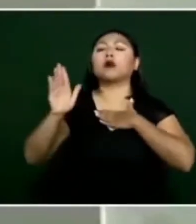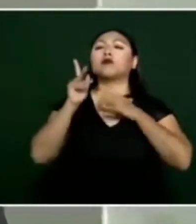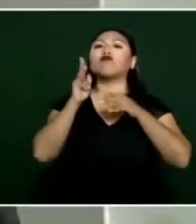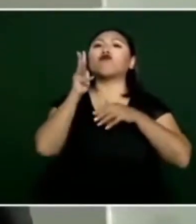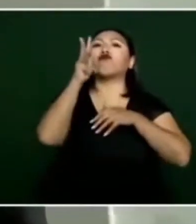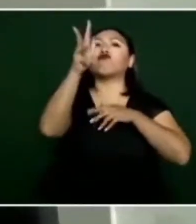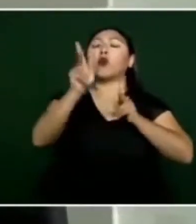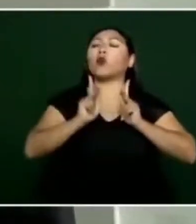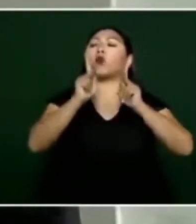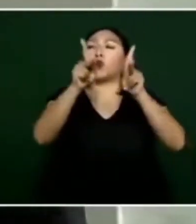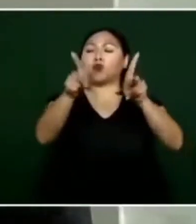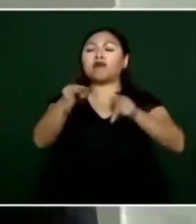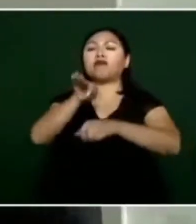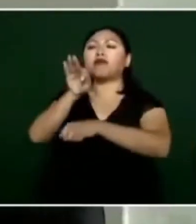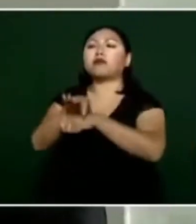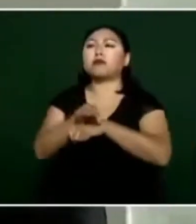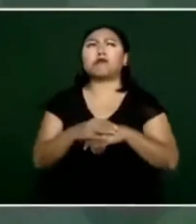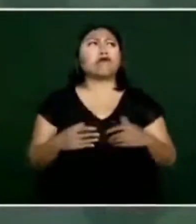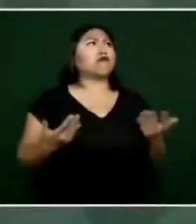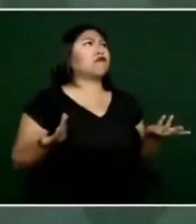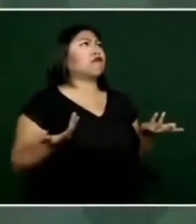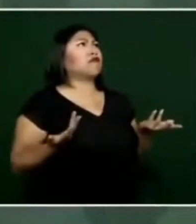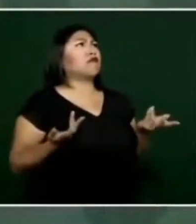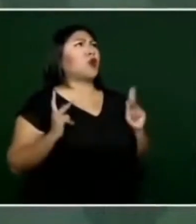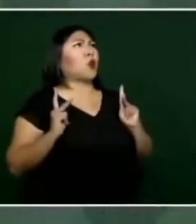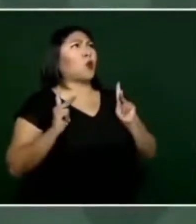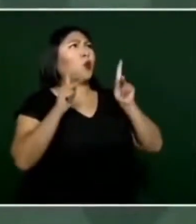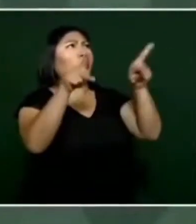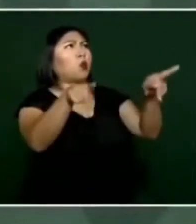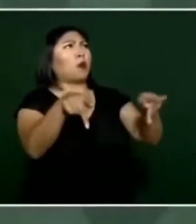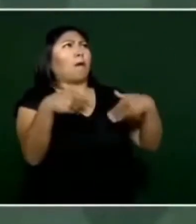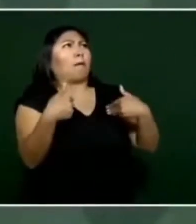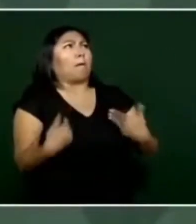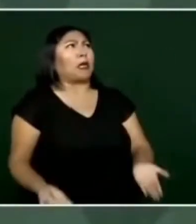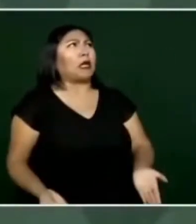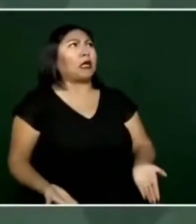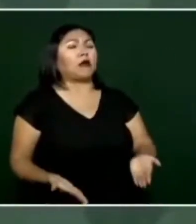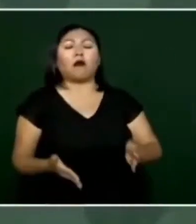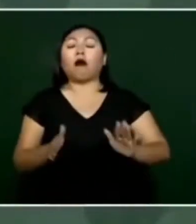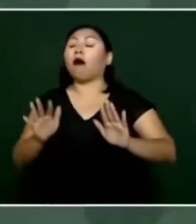pero si no hay río les hacemos el río